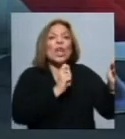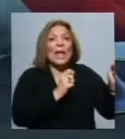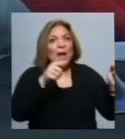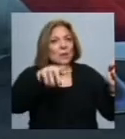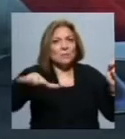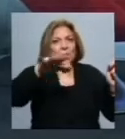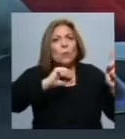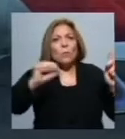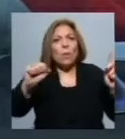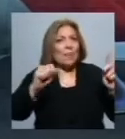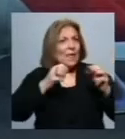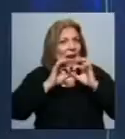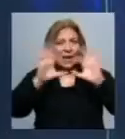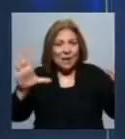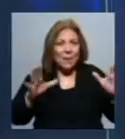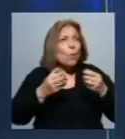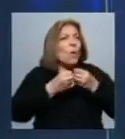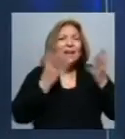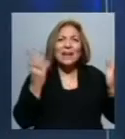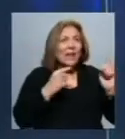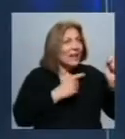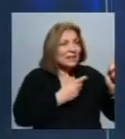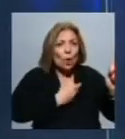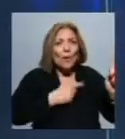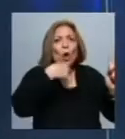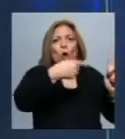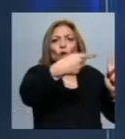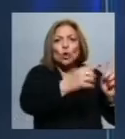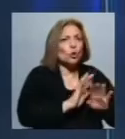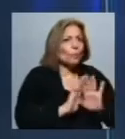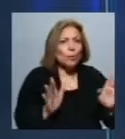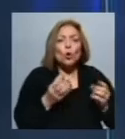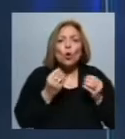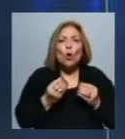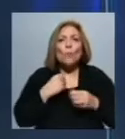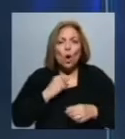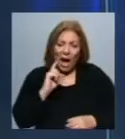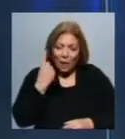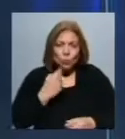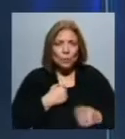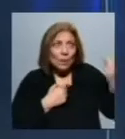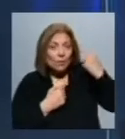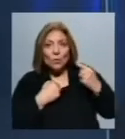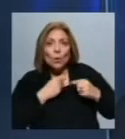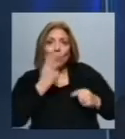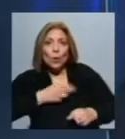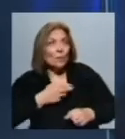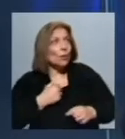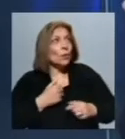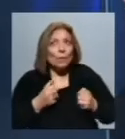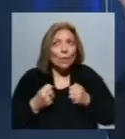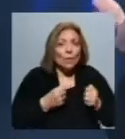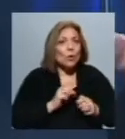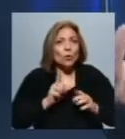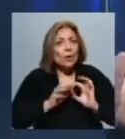y a cualquier otro poder, con la autonomía para desarrollar los contenidos, ¿verdad? Pero también, digamos, hay una